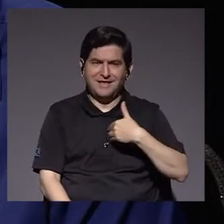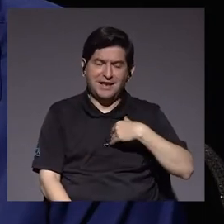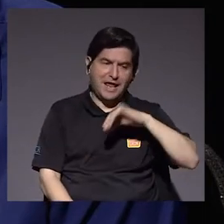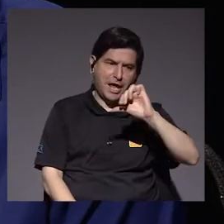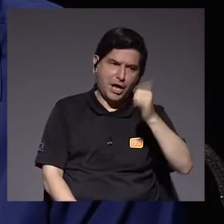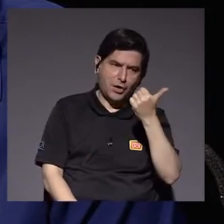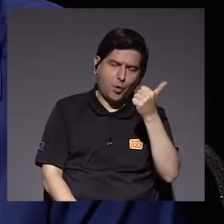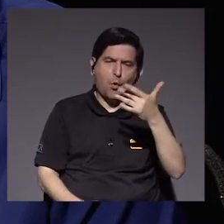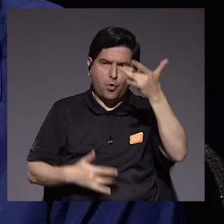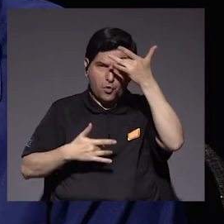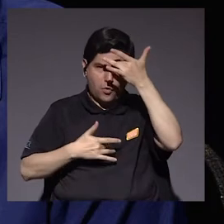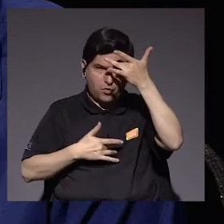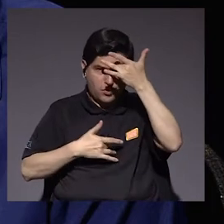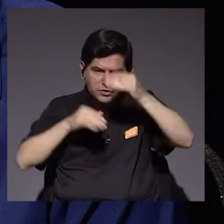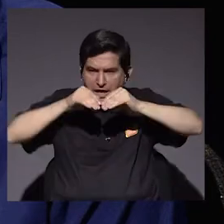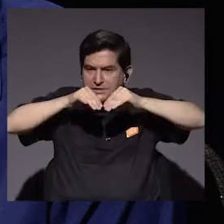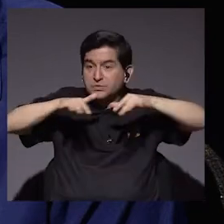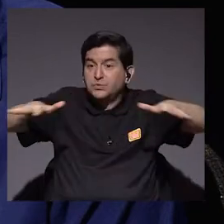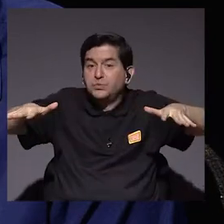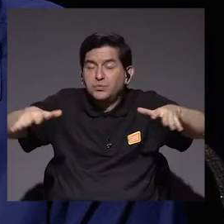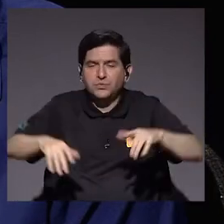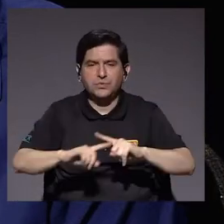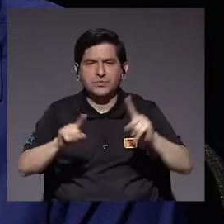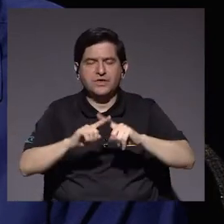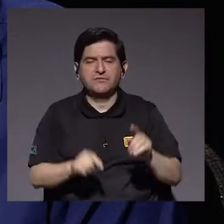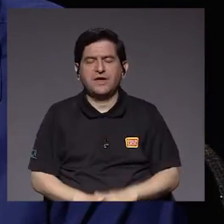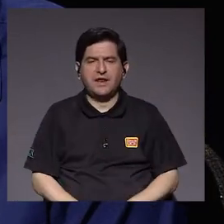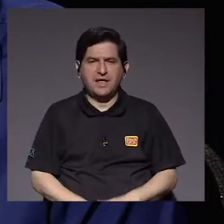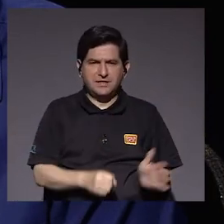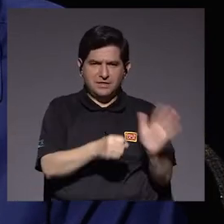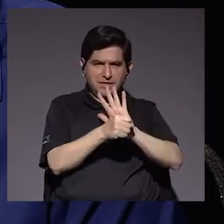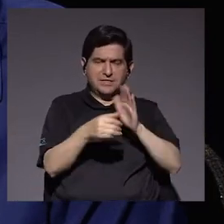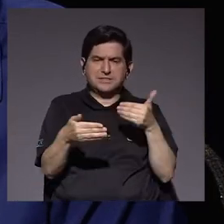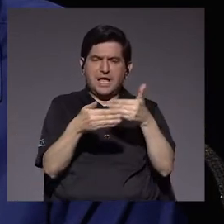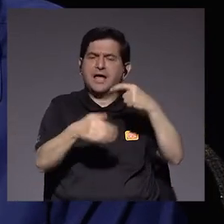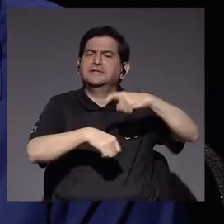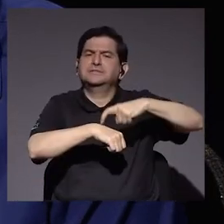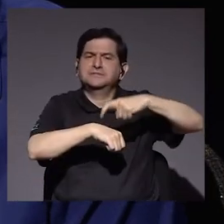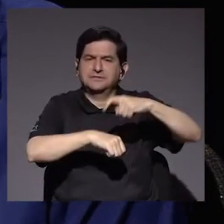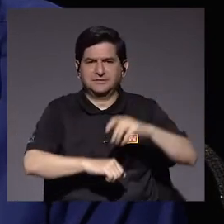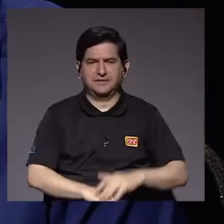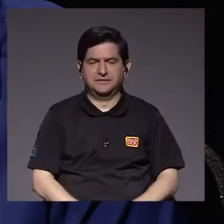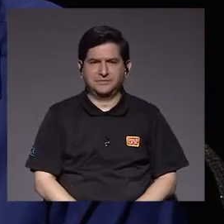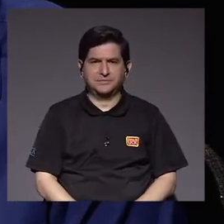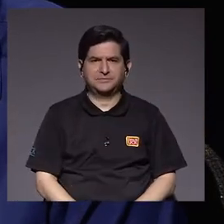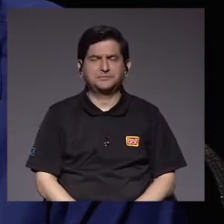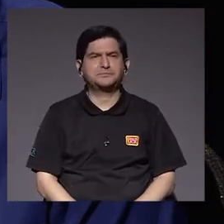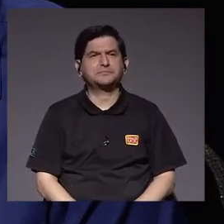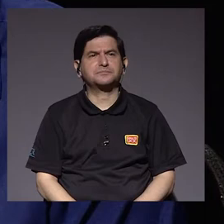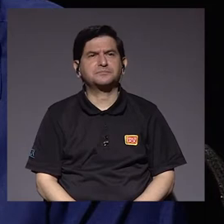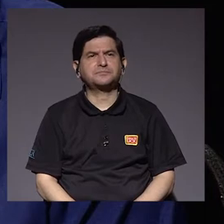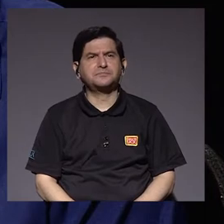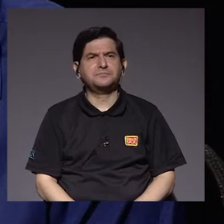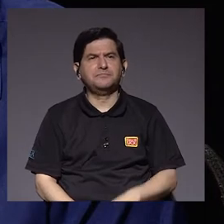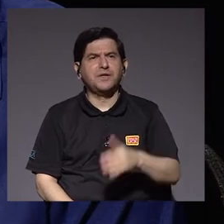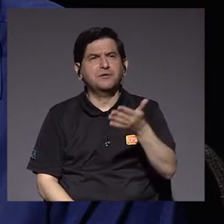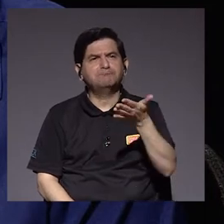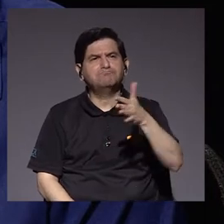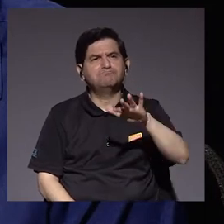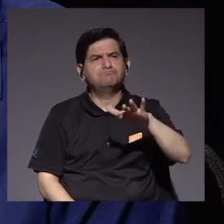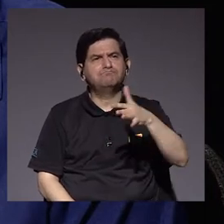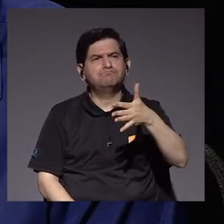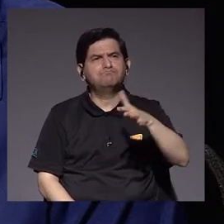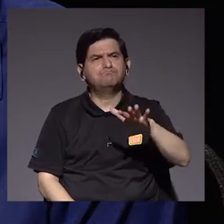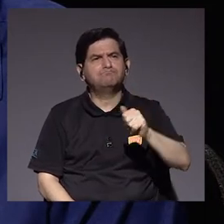otras epidemias causadas por otros coronavirus recientemente. Hace alrededor